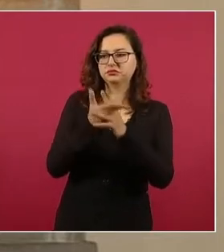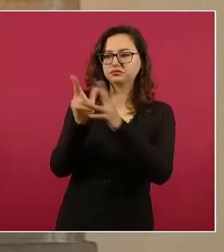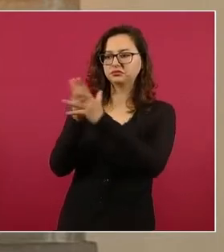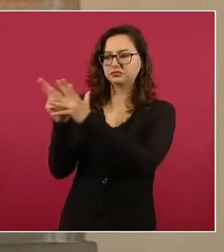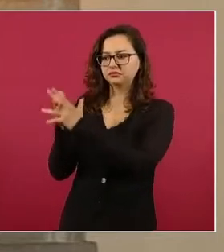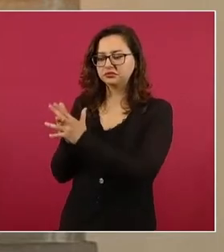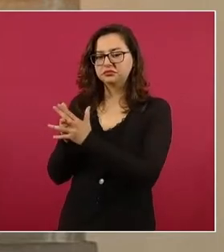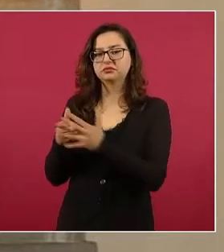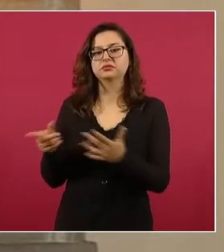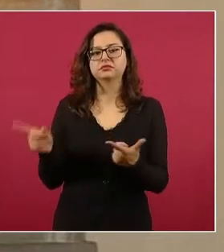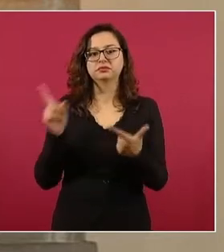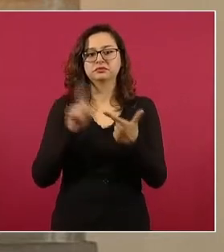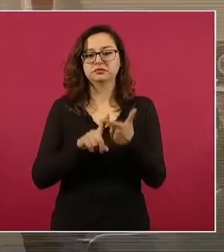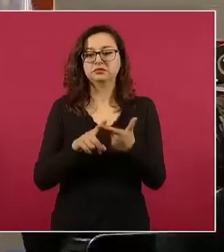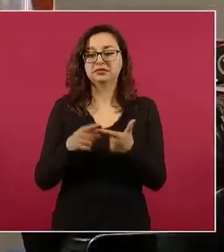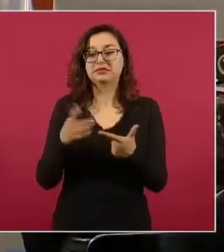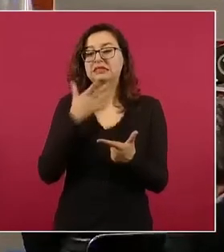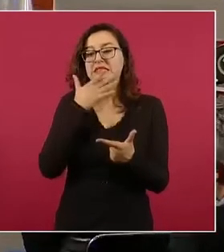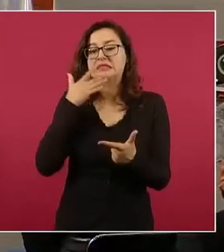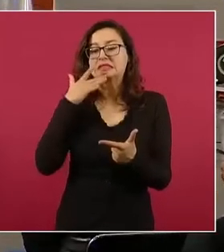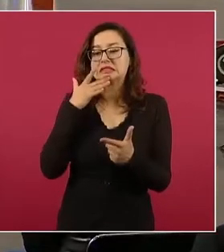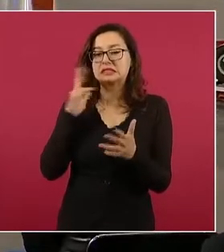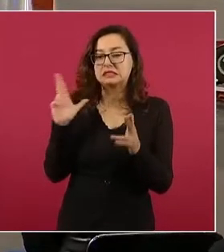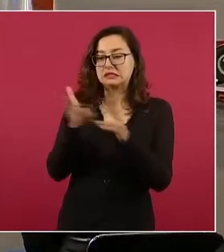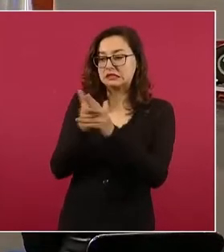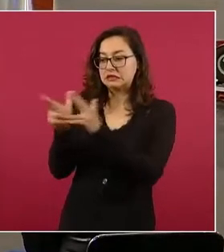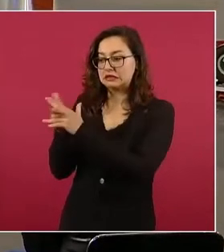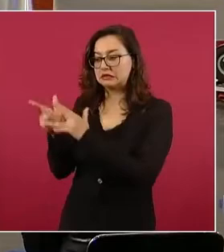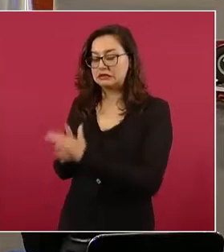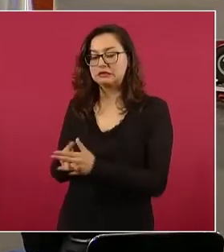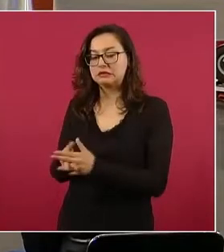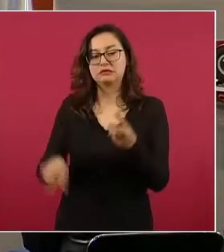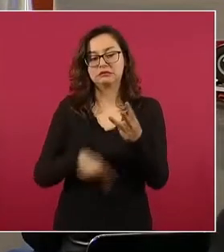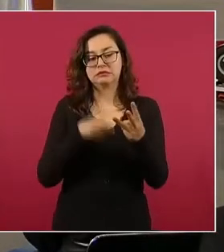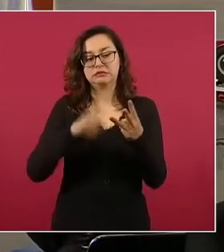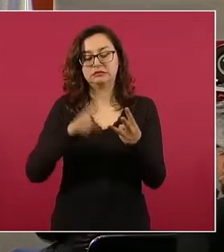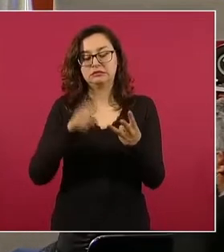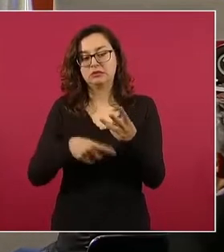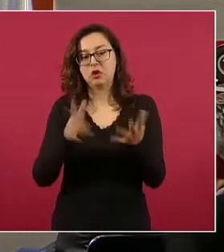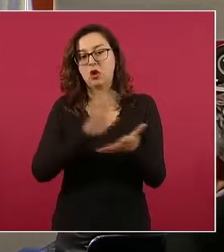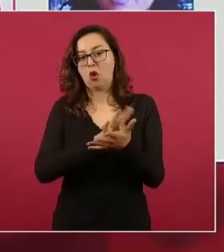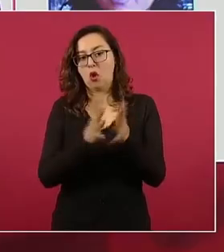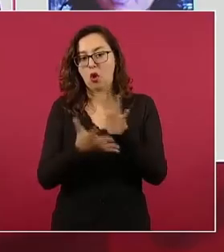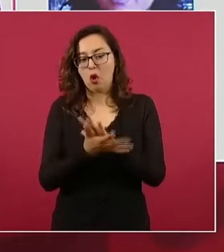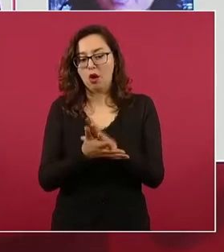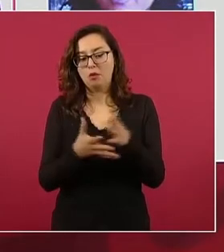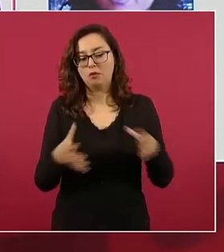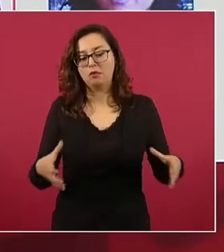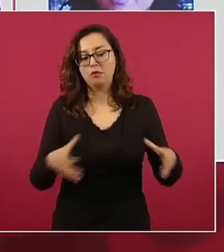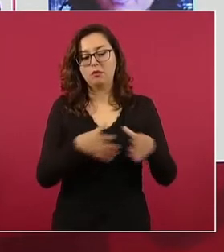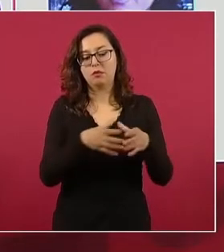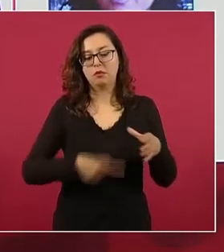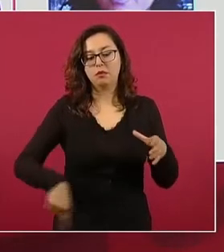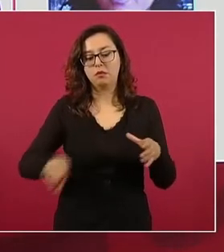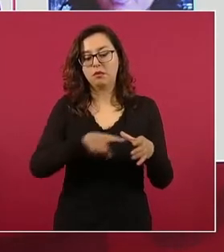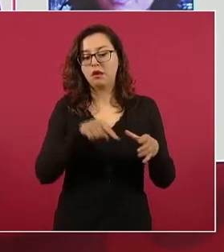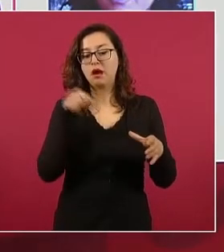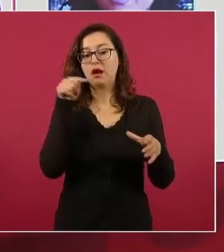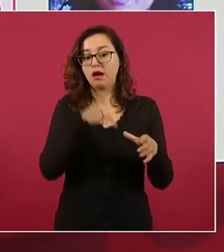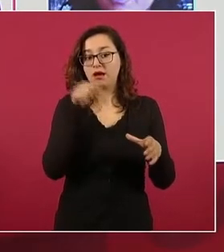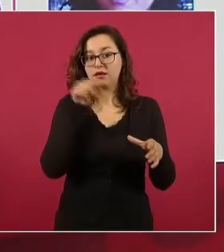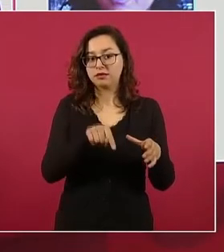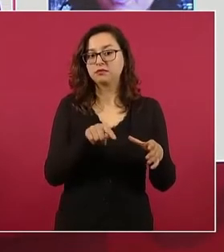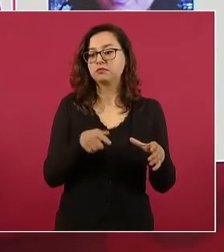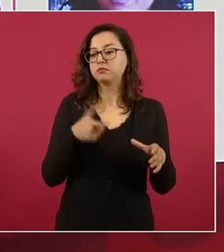homicidio en grado de tentativa y cohecho, porque como ustedes recordarán, este grupo criminal ofreció dinero